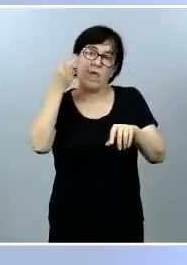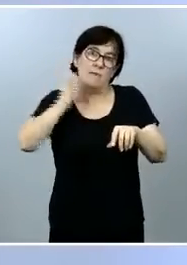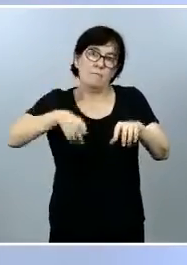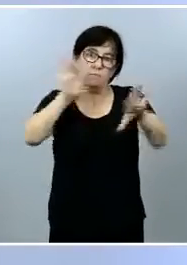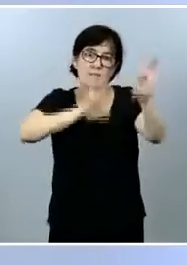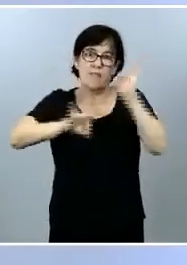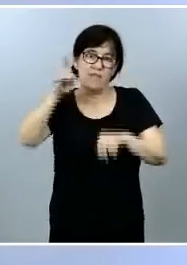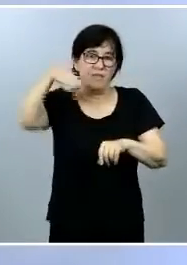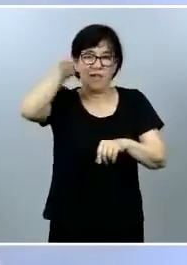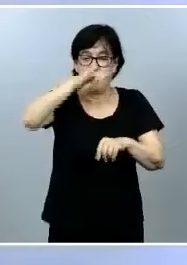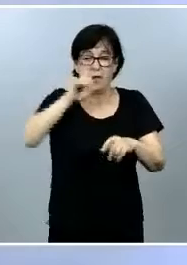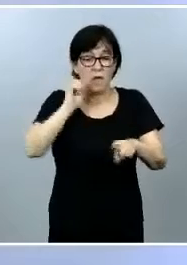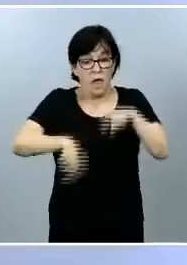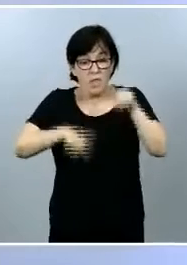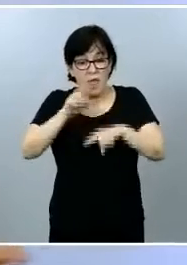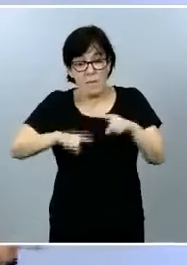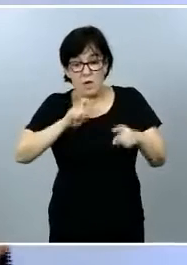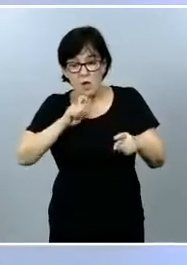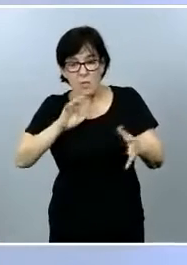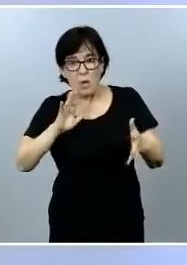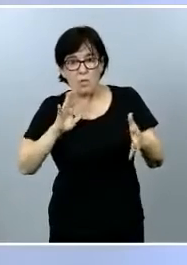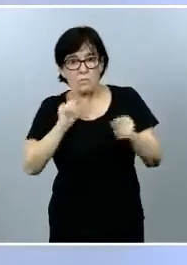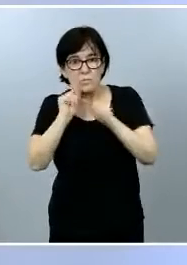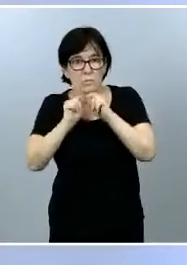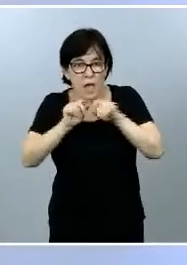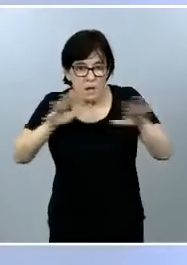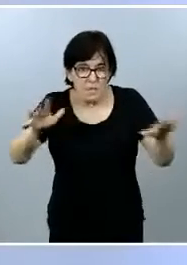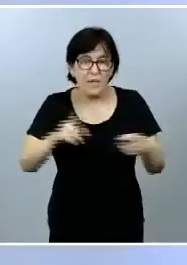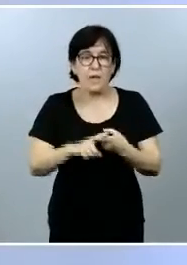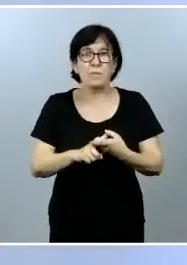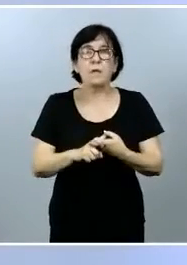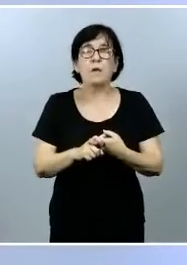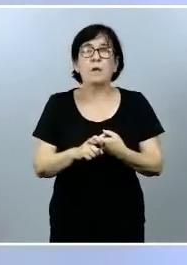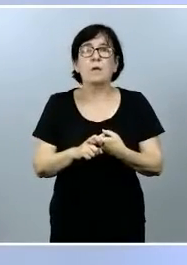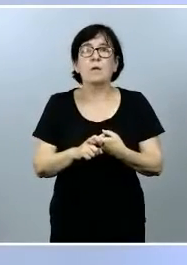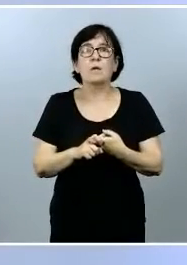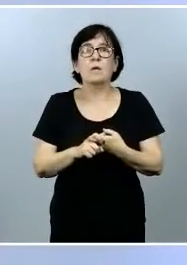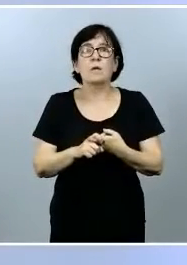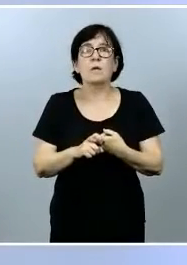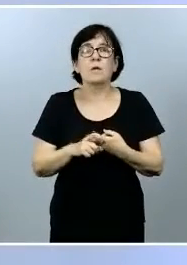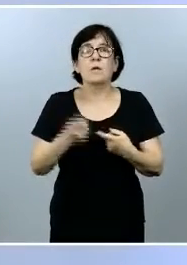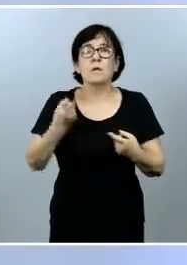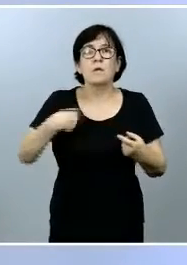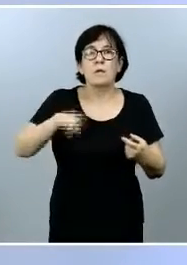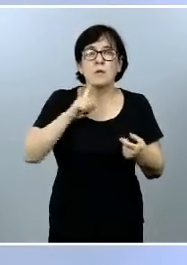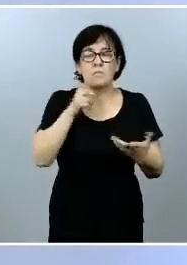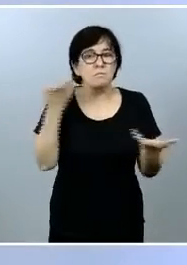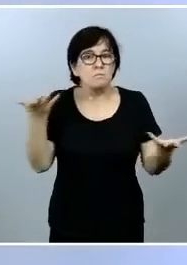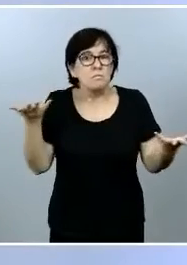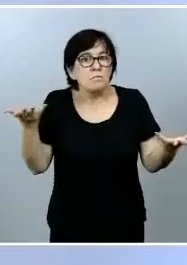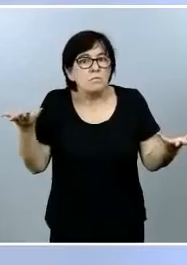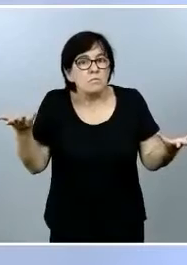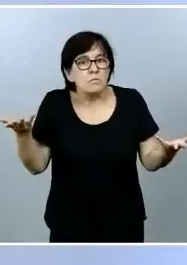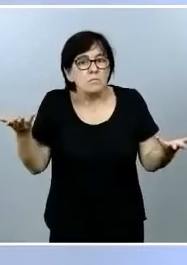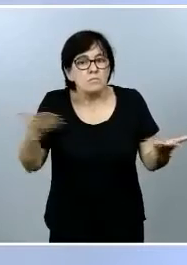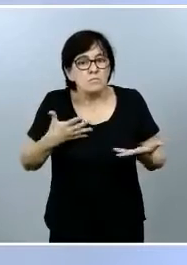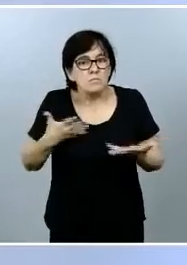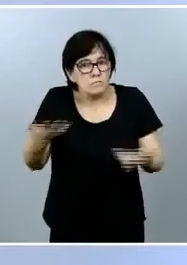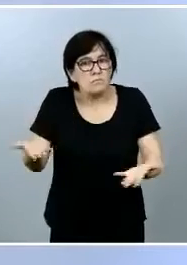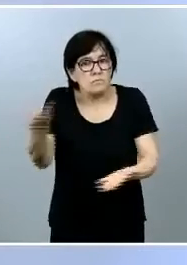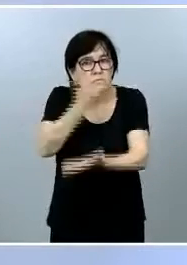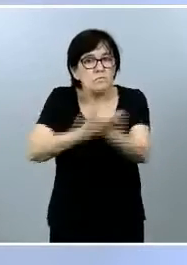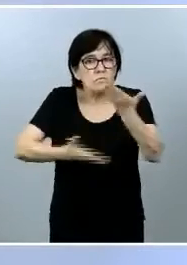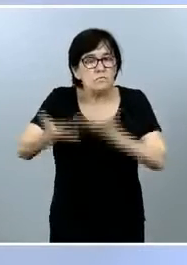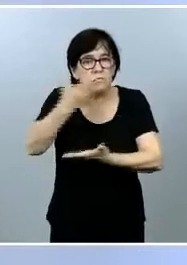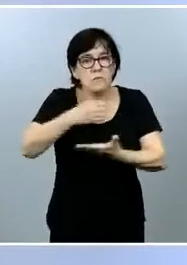en función de cómo evoluciona la epidemia y también evidentemente estamos prestos para manifestar nuestra opinión y darle nuestro criterio